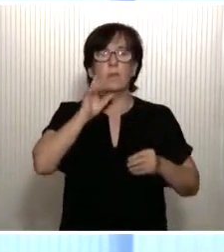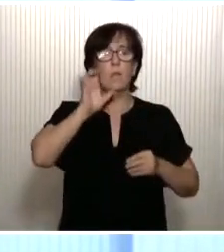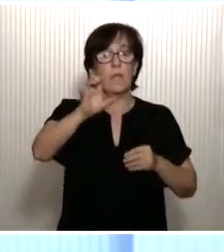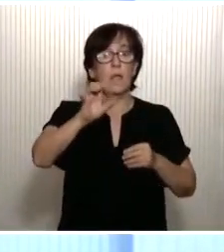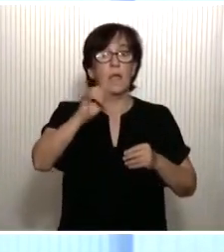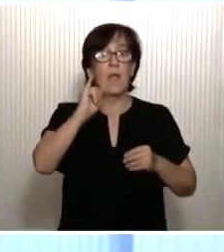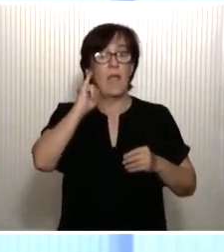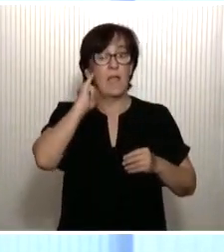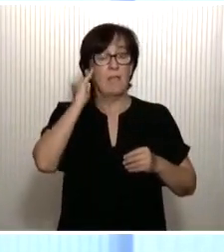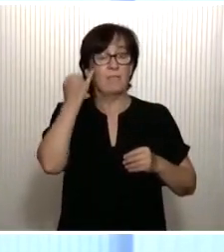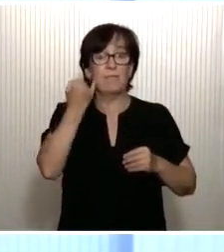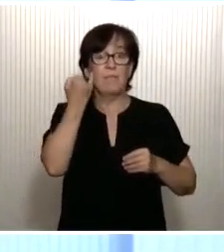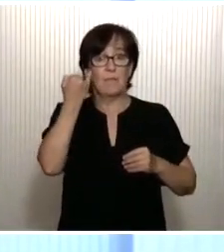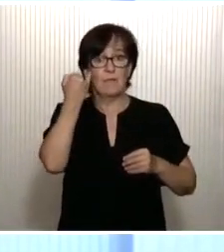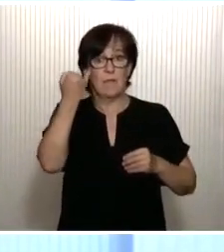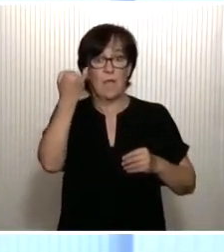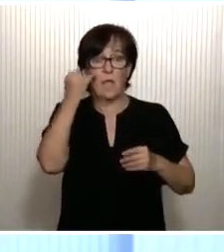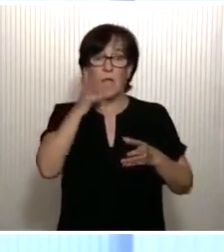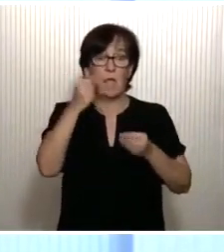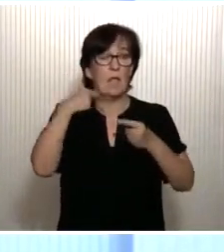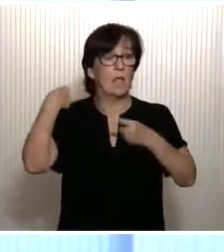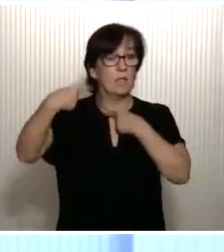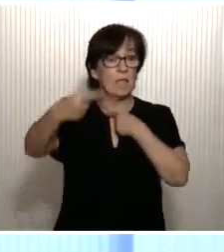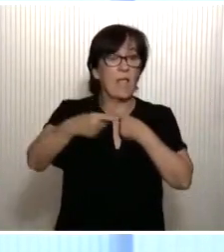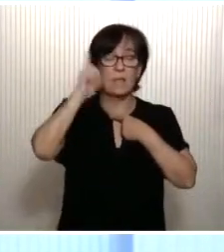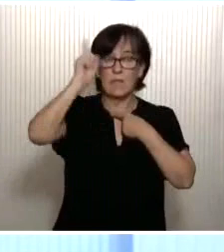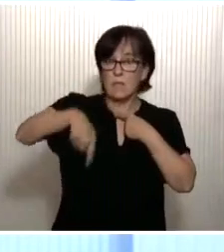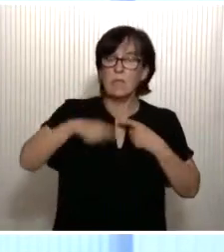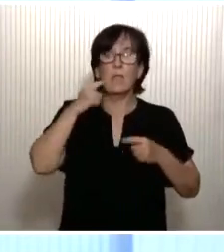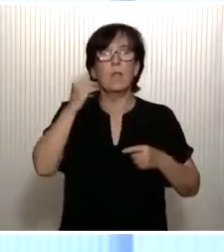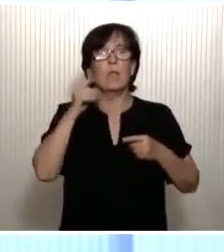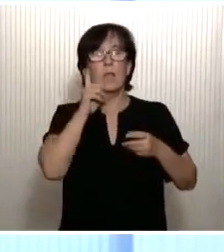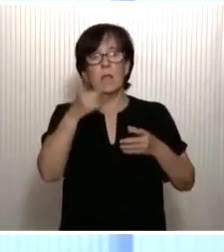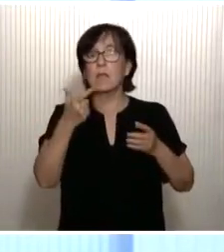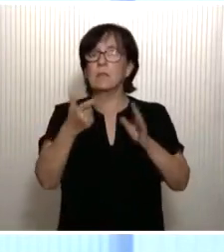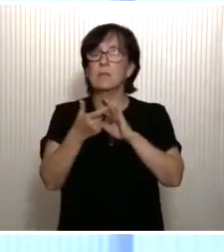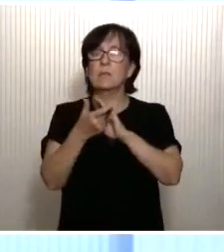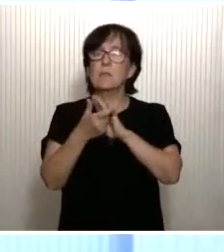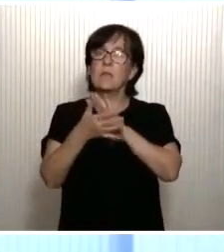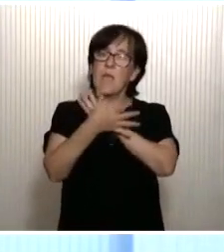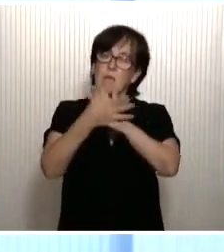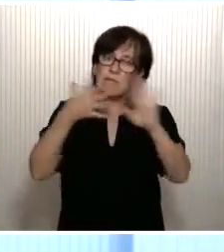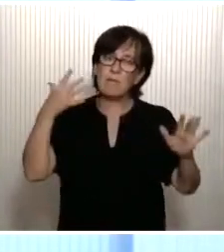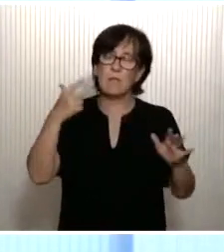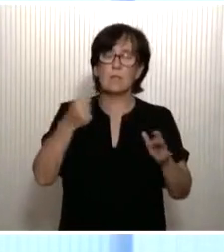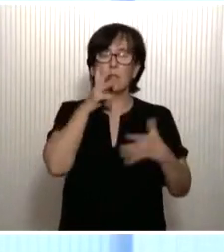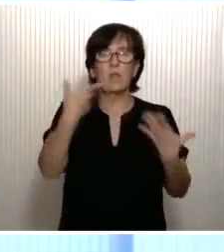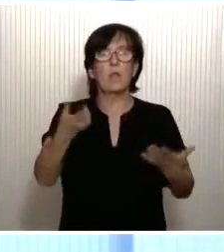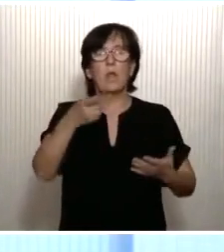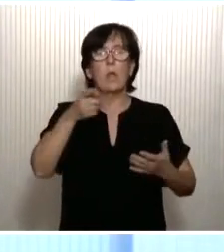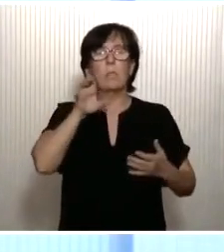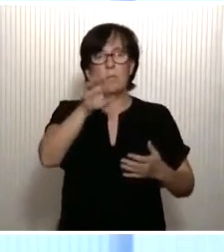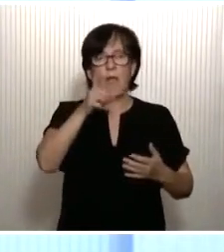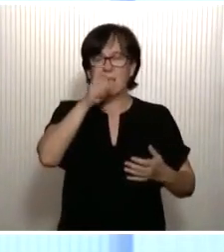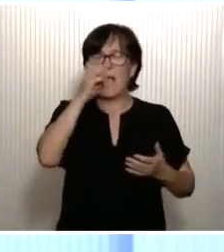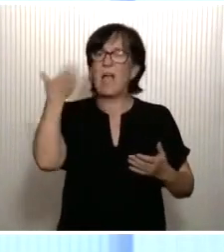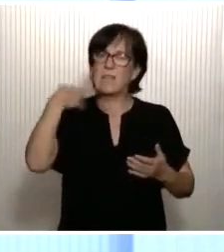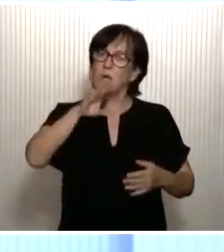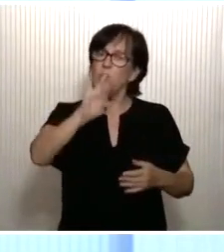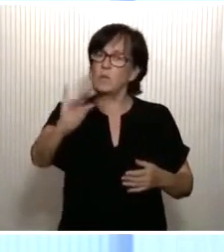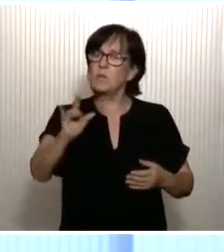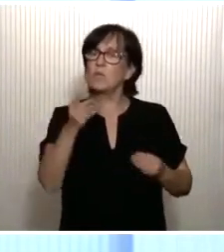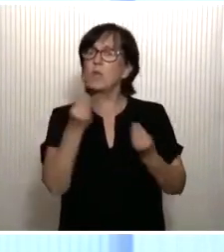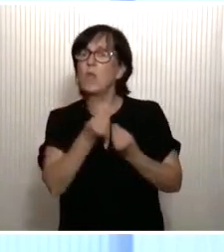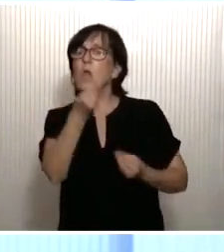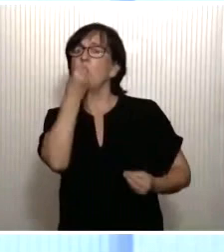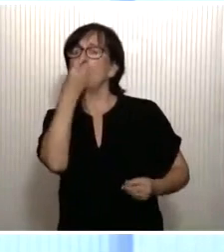fibra óptica. Somos el país de la tradición agrícola, pero también somos el país de la alta velocidad. Somos un país antiguo, sí antiguo, con todo